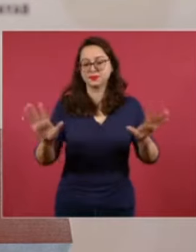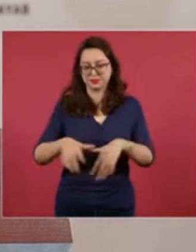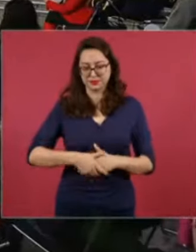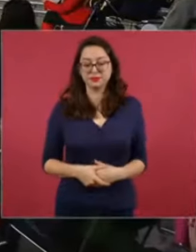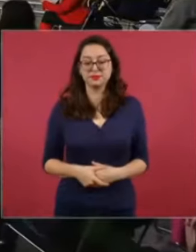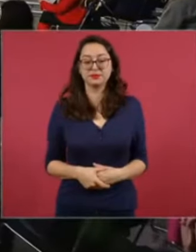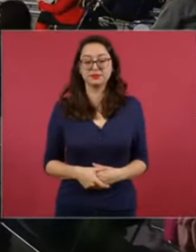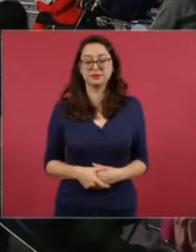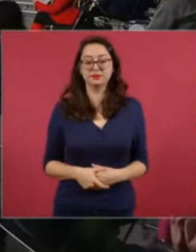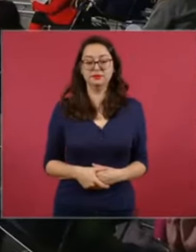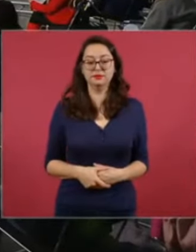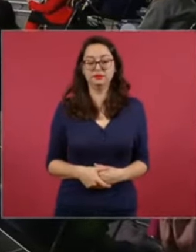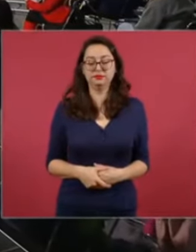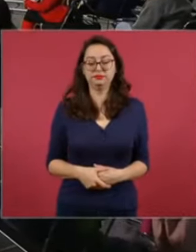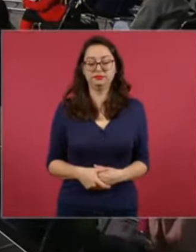planteando. ¿Qué es para el Foviste?